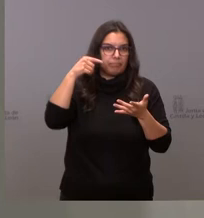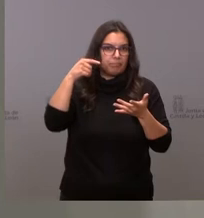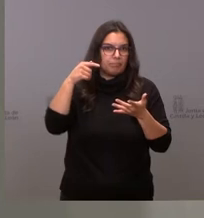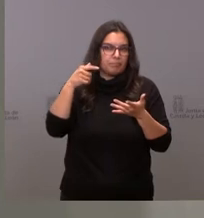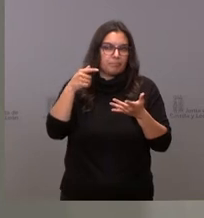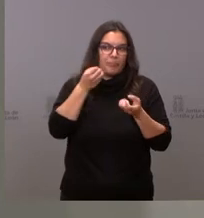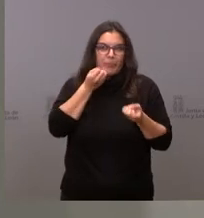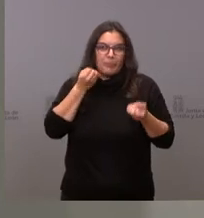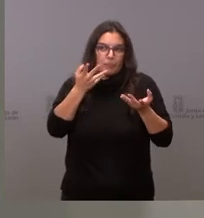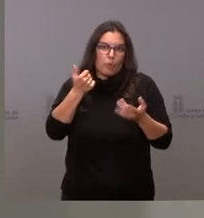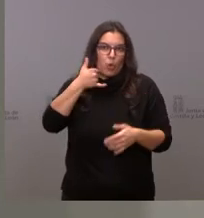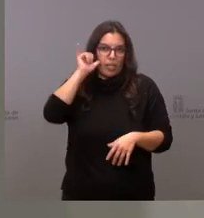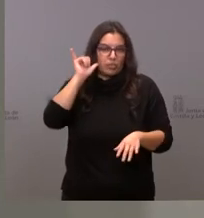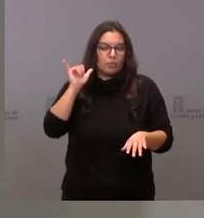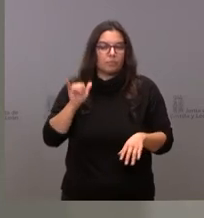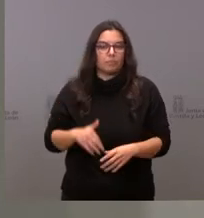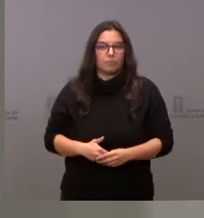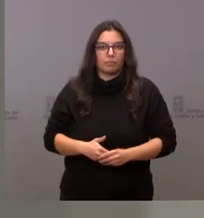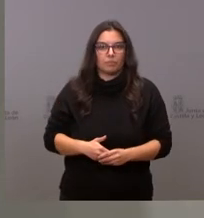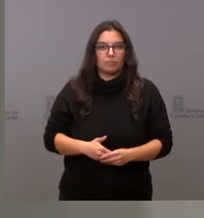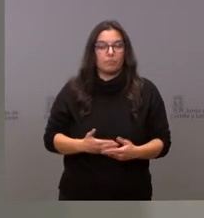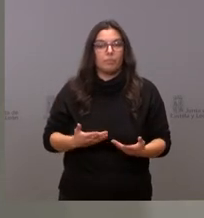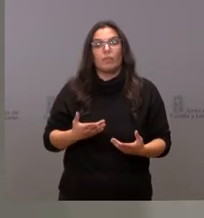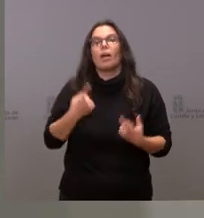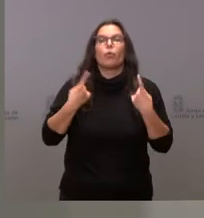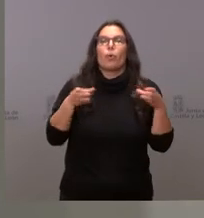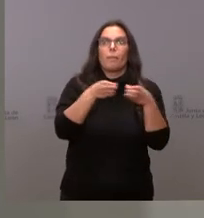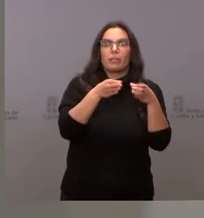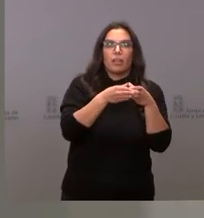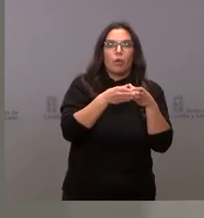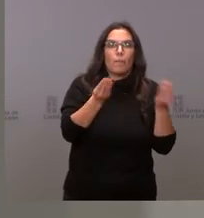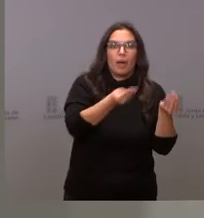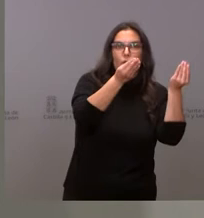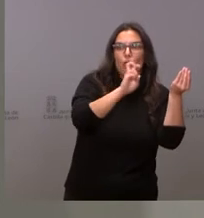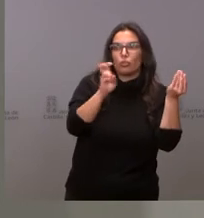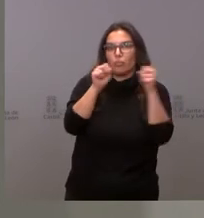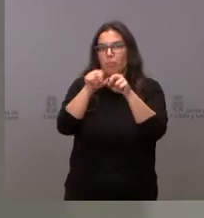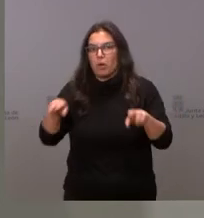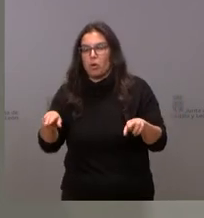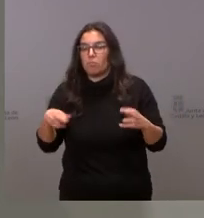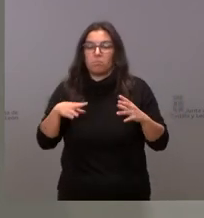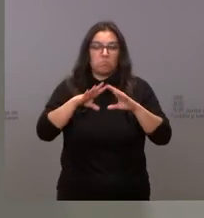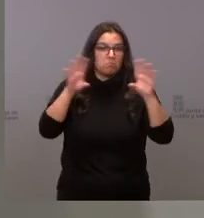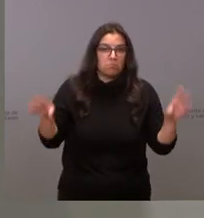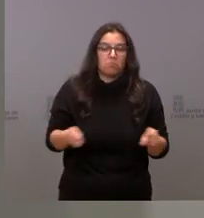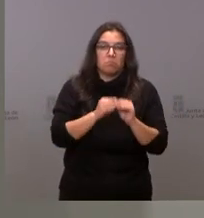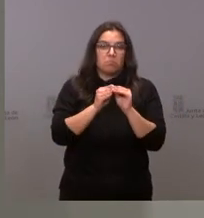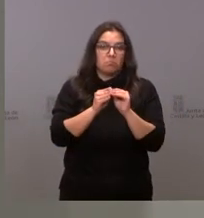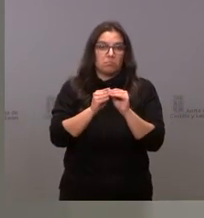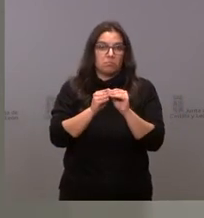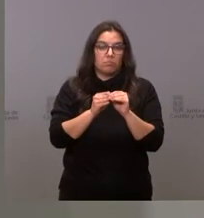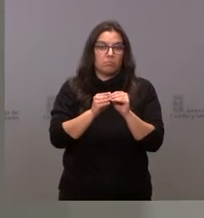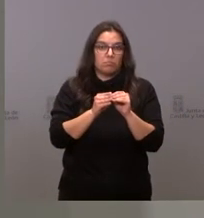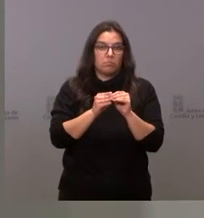siempre arriesgado partidos que suben partidos que bajan bueno en conjunto hay que decir